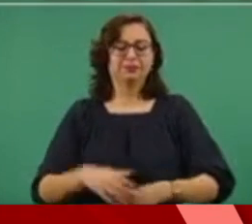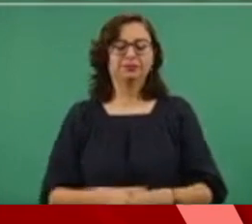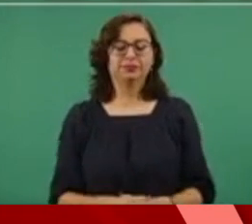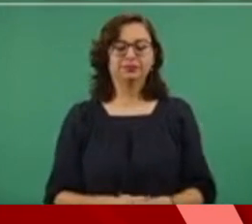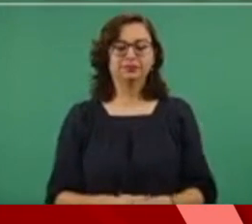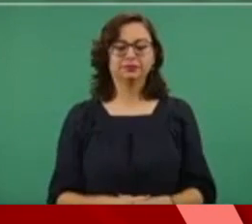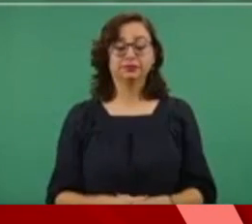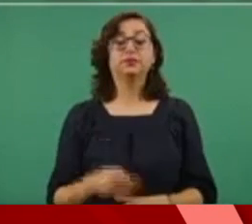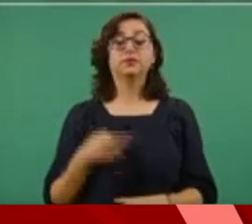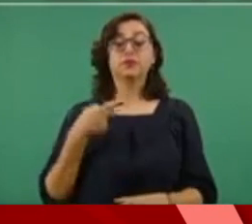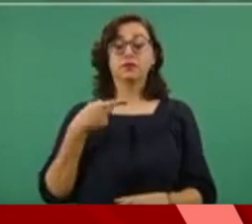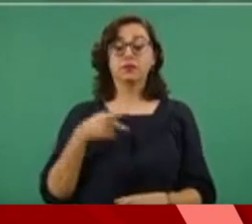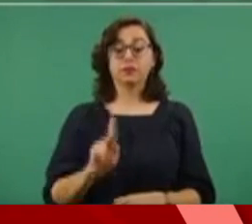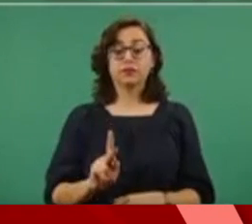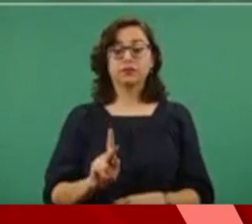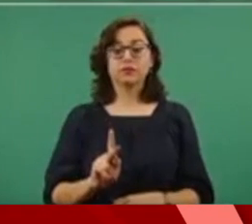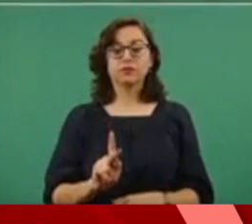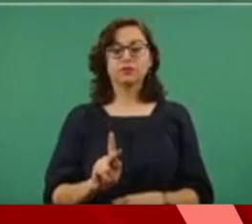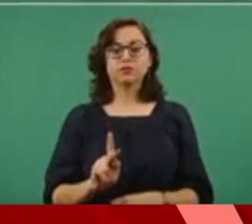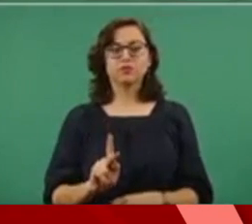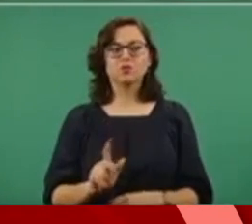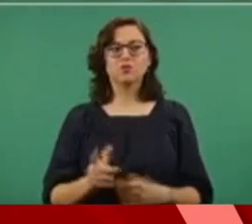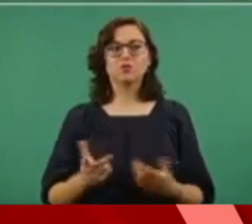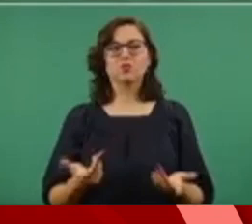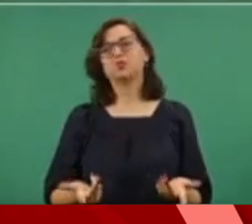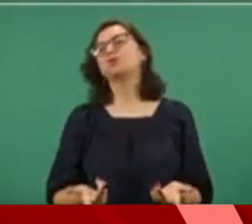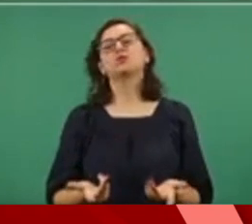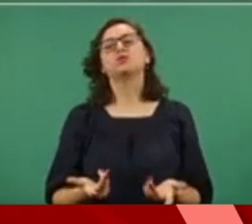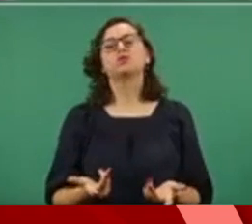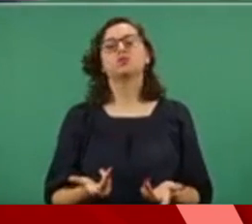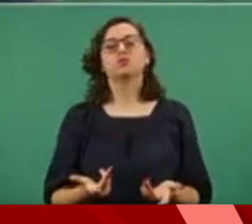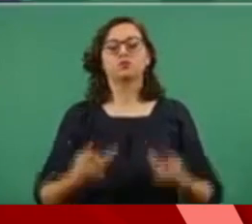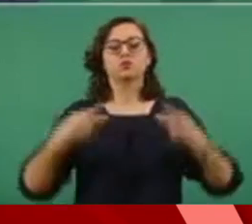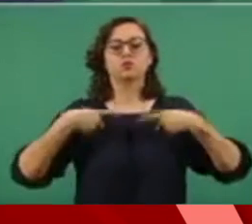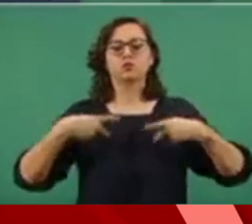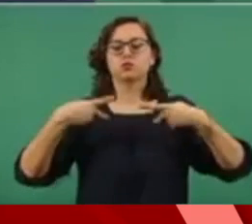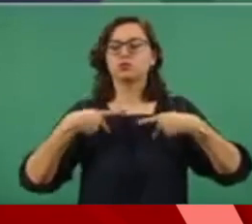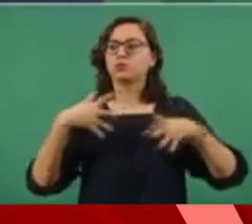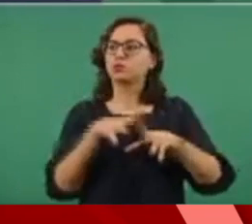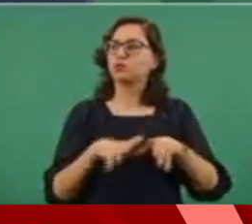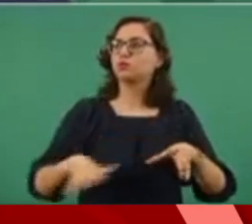Sin embargo, yo le tengo mucha confianza al pueblo.